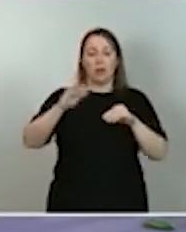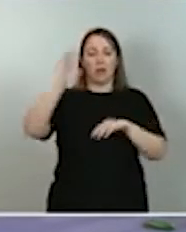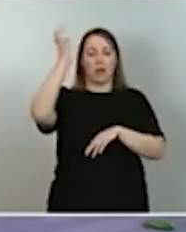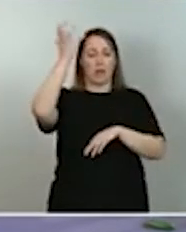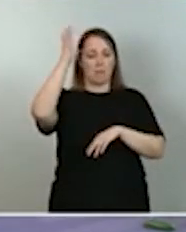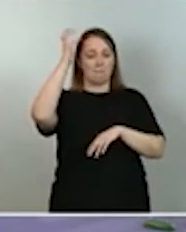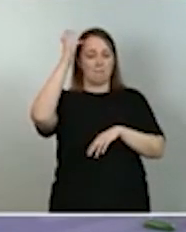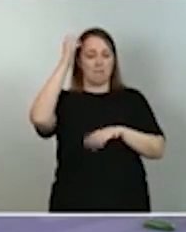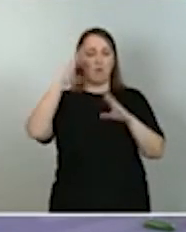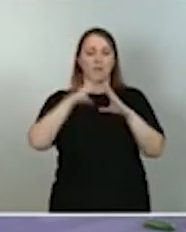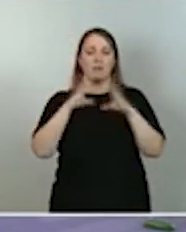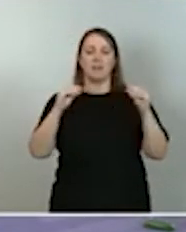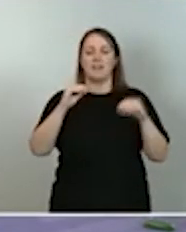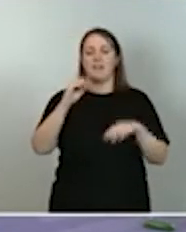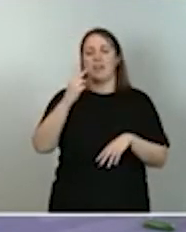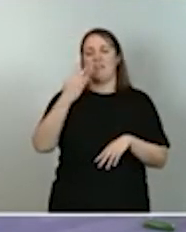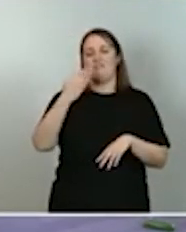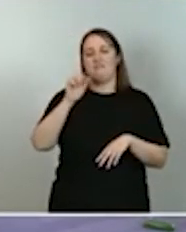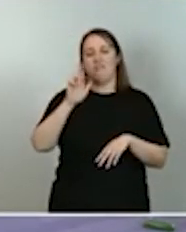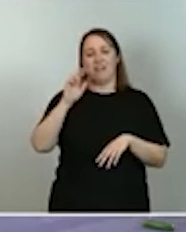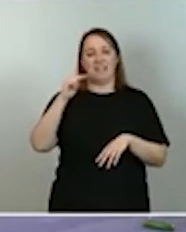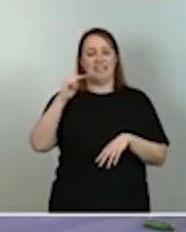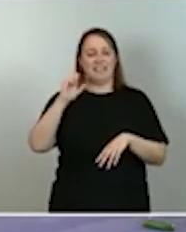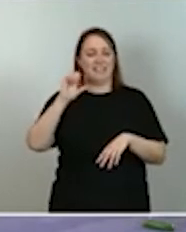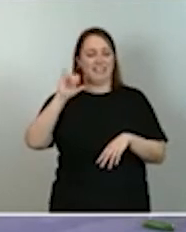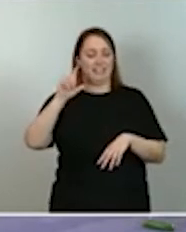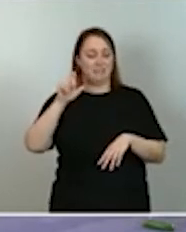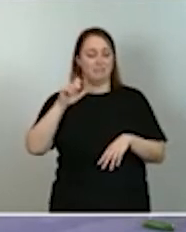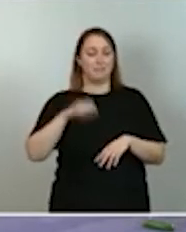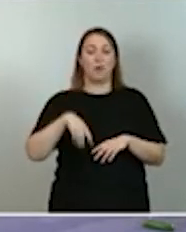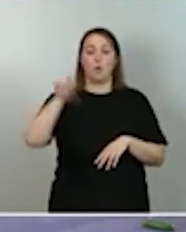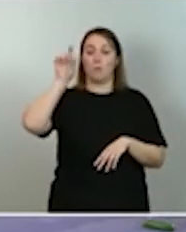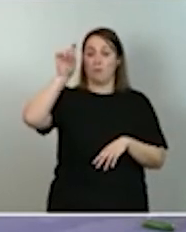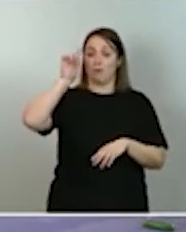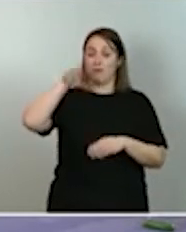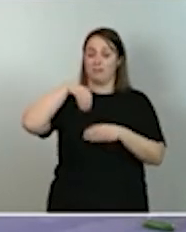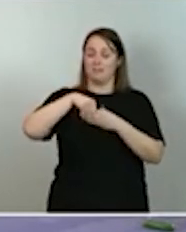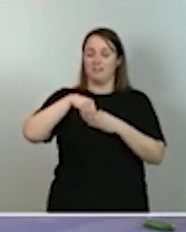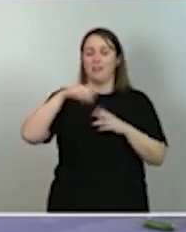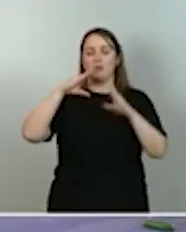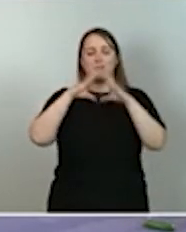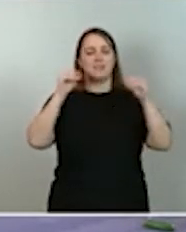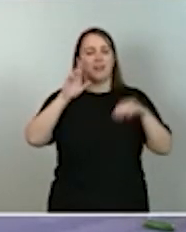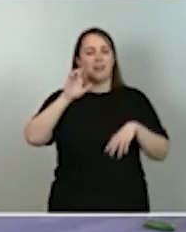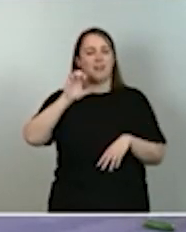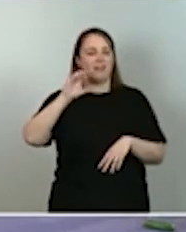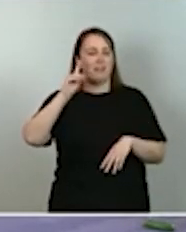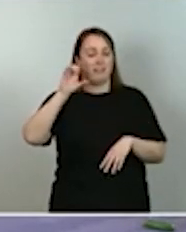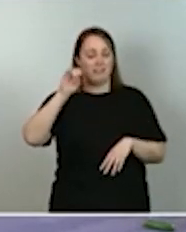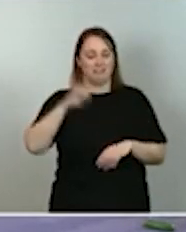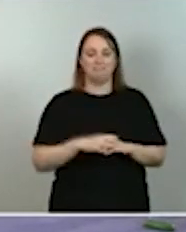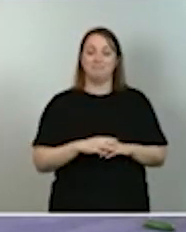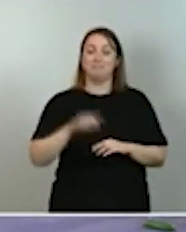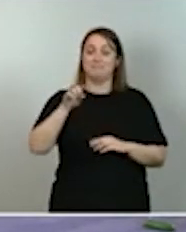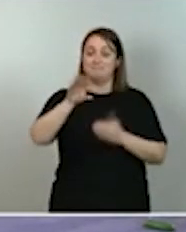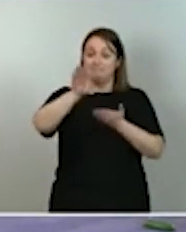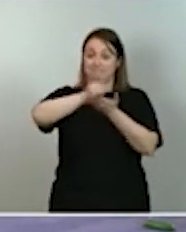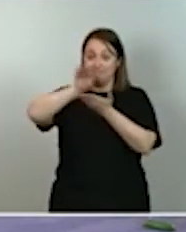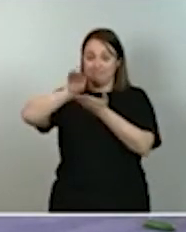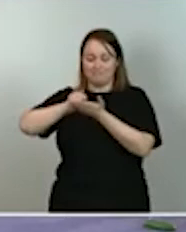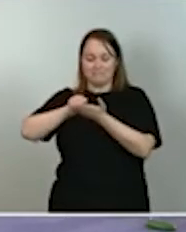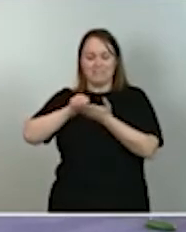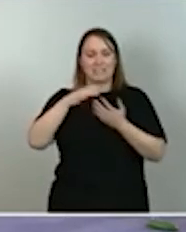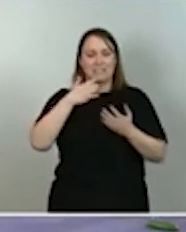Berkeley, elaborada por el profesor Ed Hawkins de la Universidad de Reading, muestra hasta qué punto la ciencia volcada en